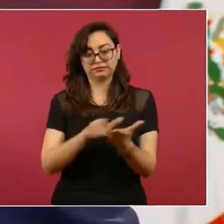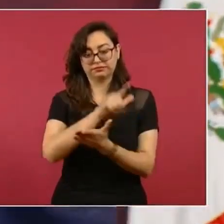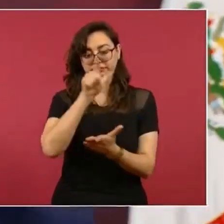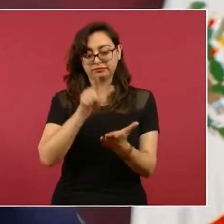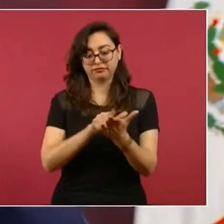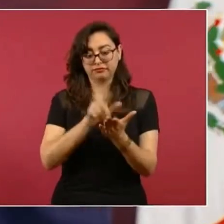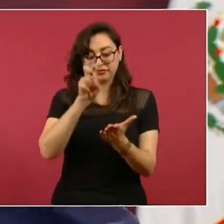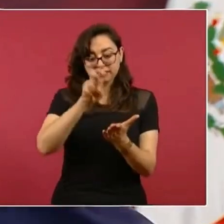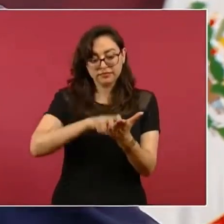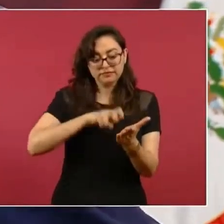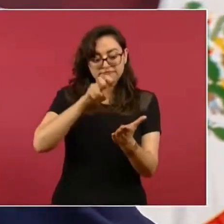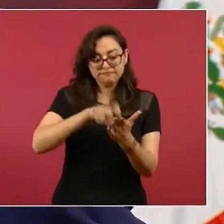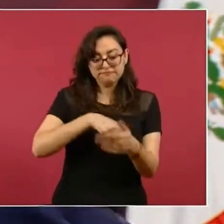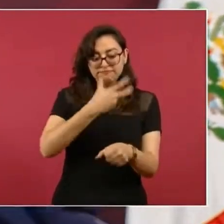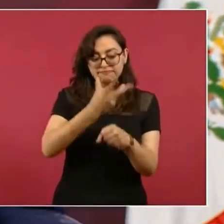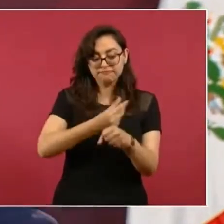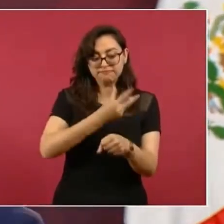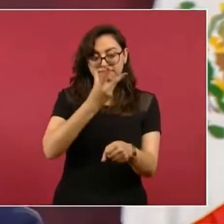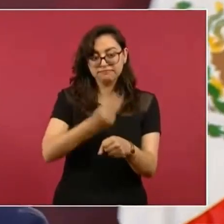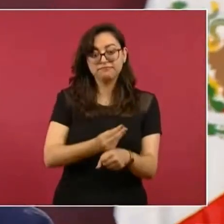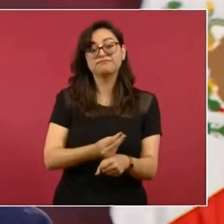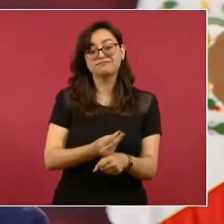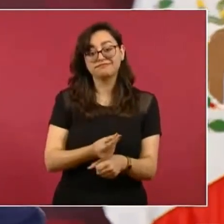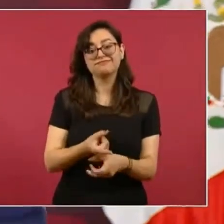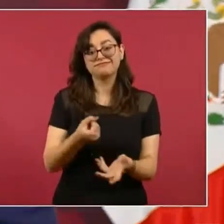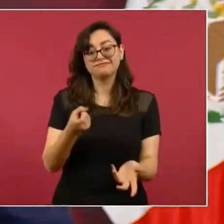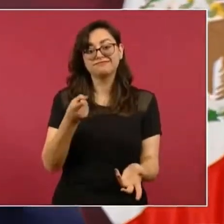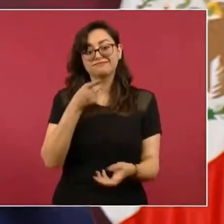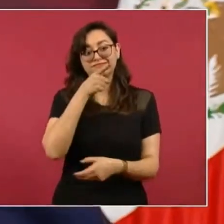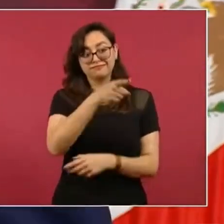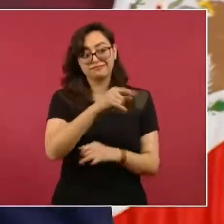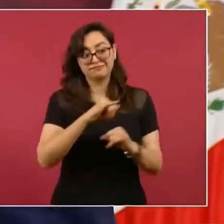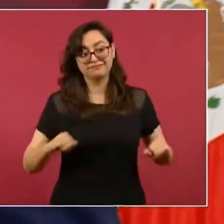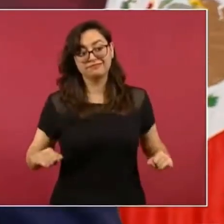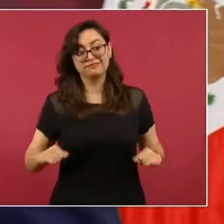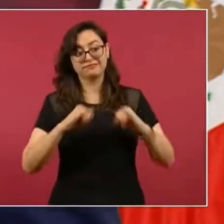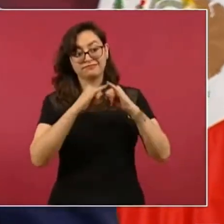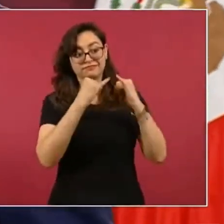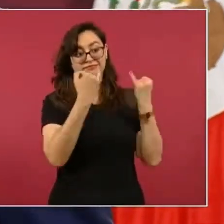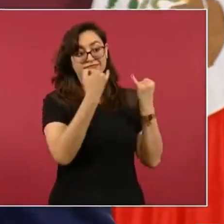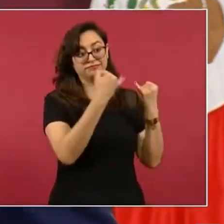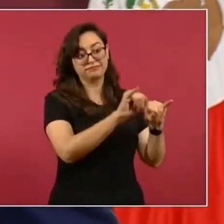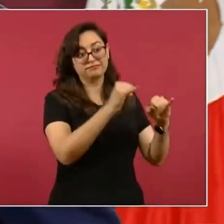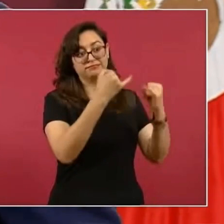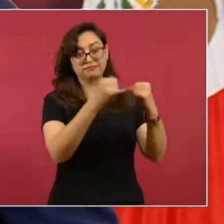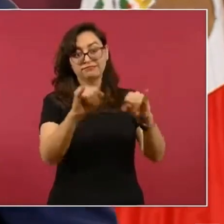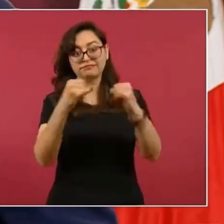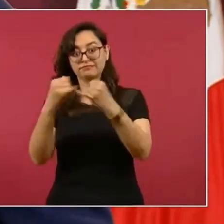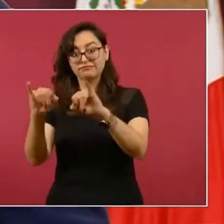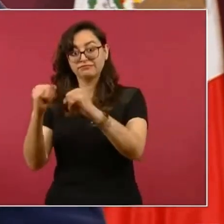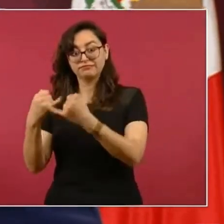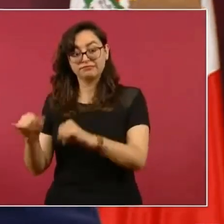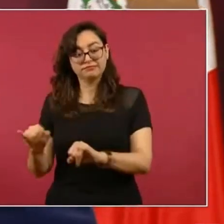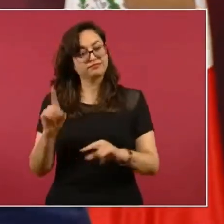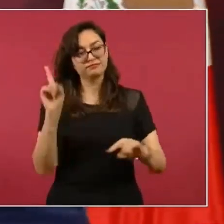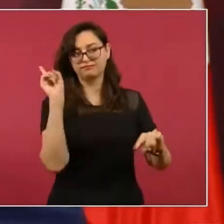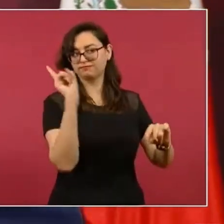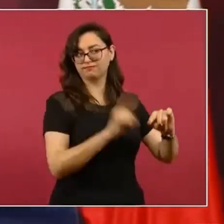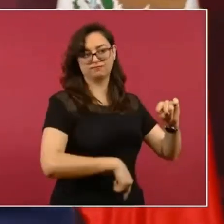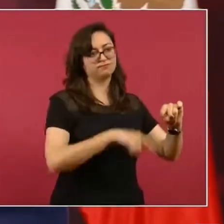Eliminar. Todos esos organismos. Que crearon. la época.